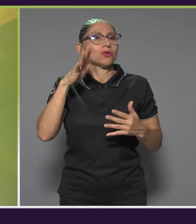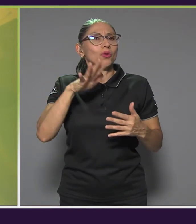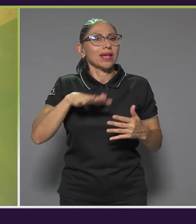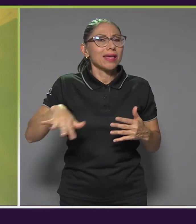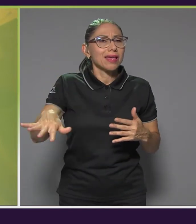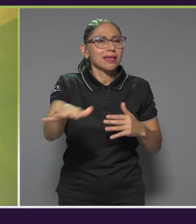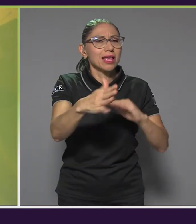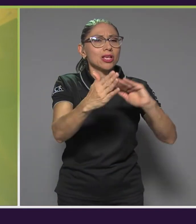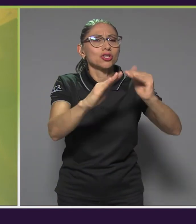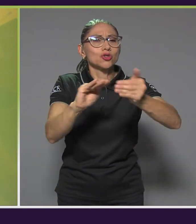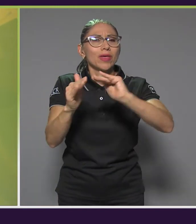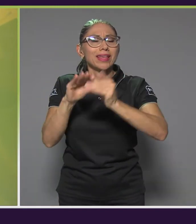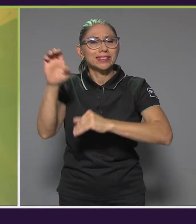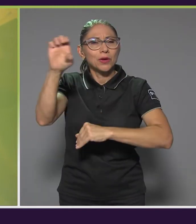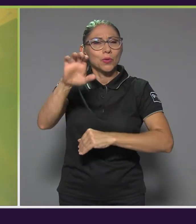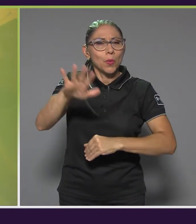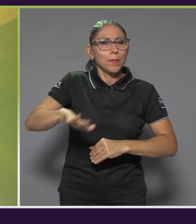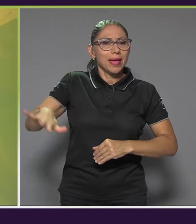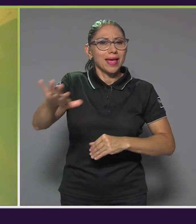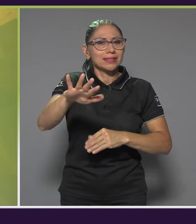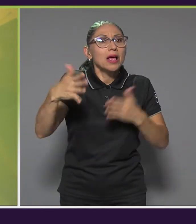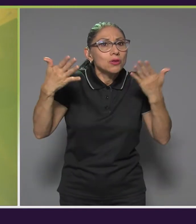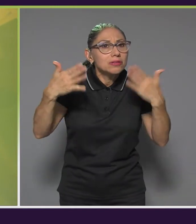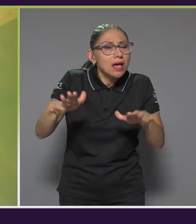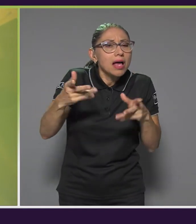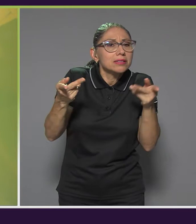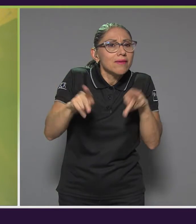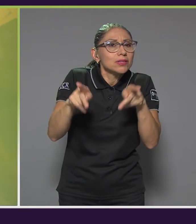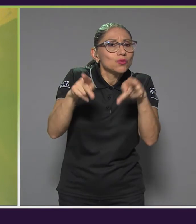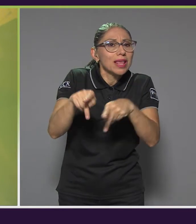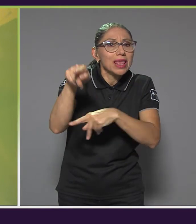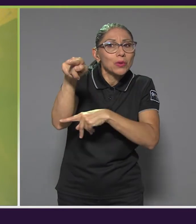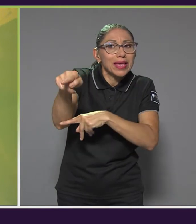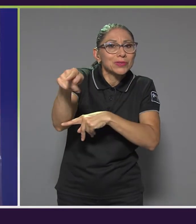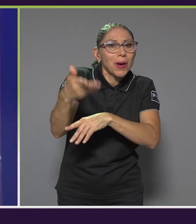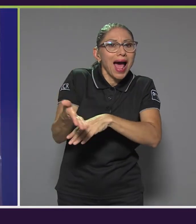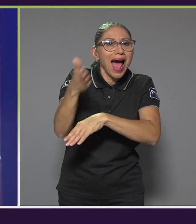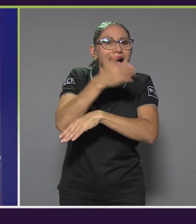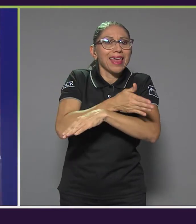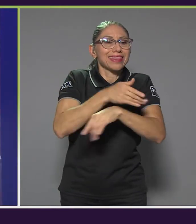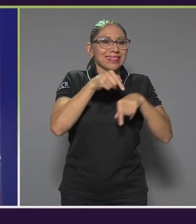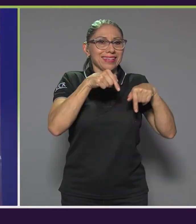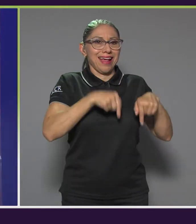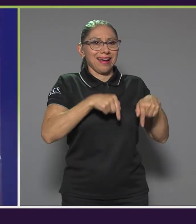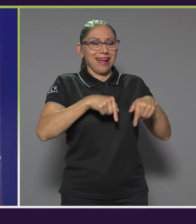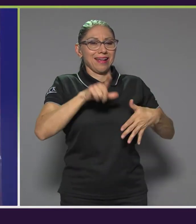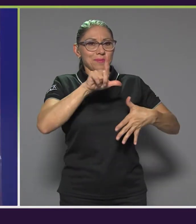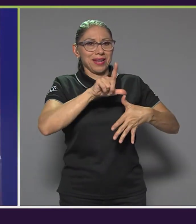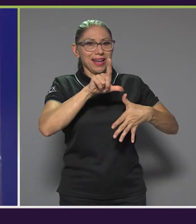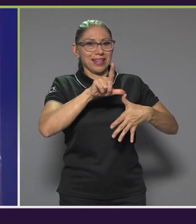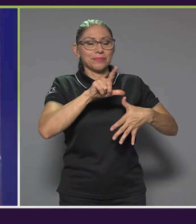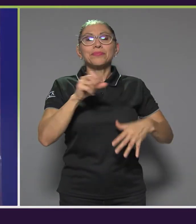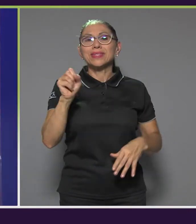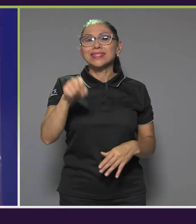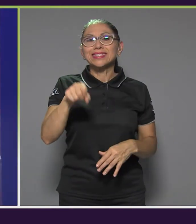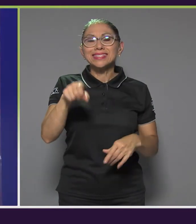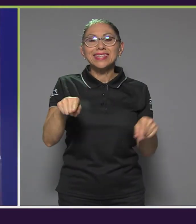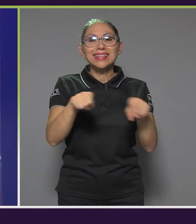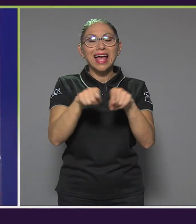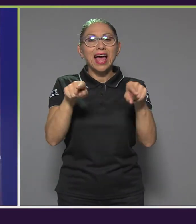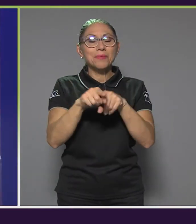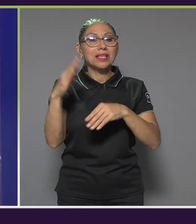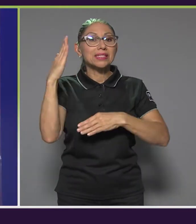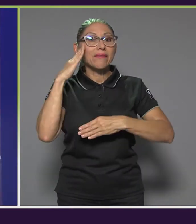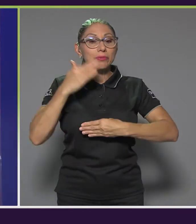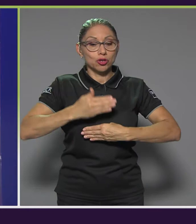europeas en donde ya estaba sucediendo eso antes que aquí en América Latina. Sí, también sabemos que la urbanización es uno de los